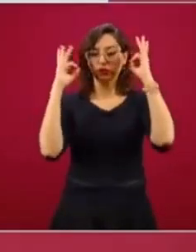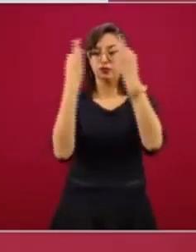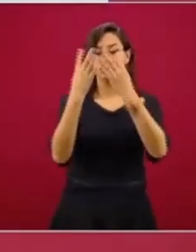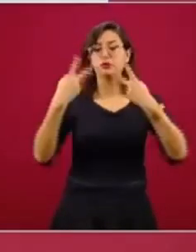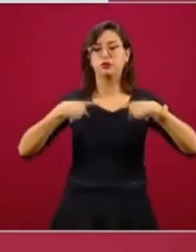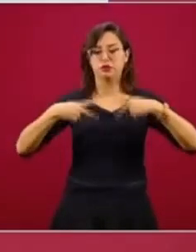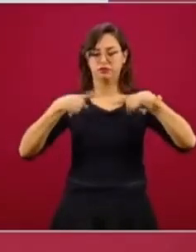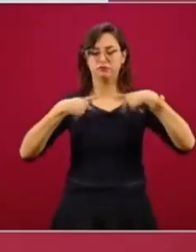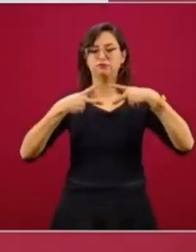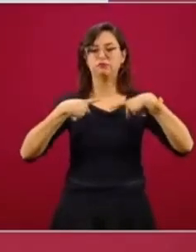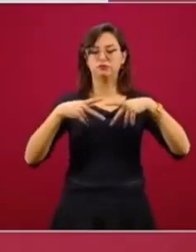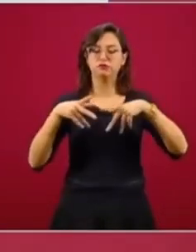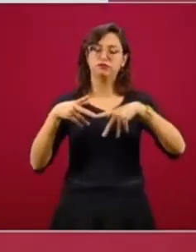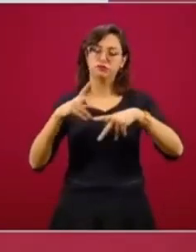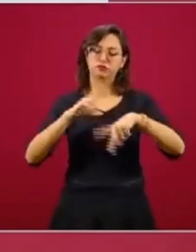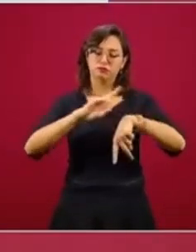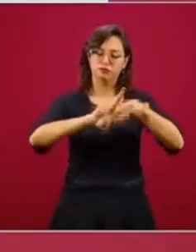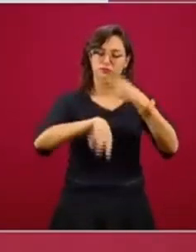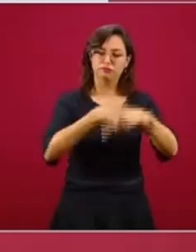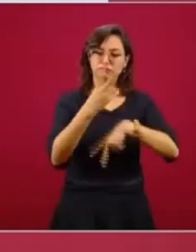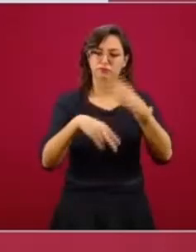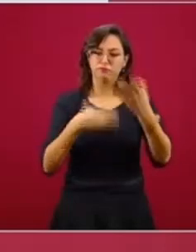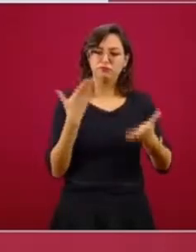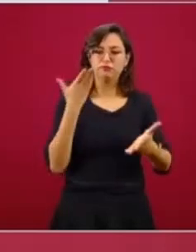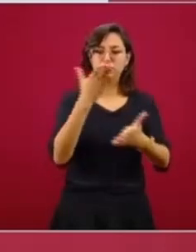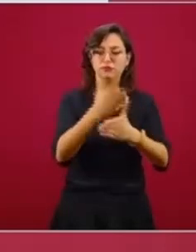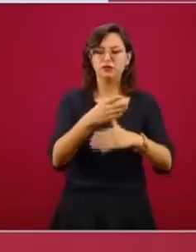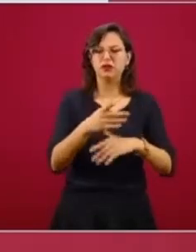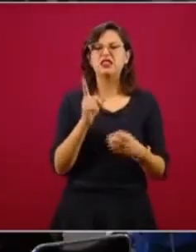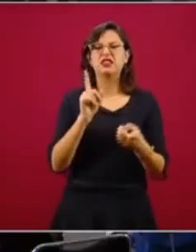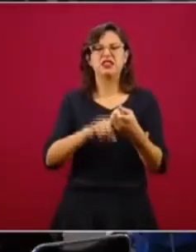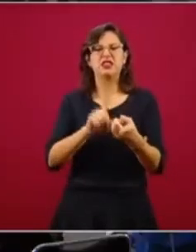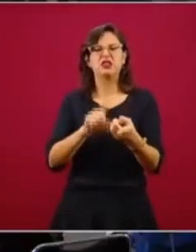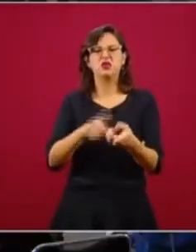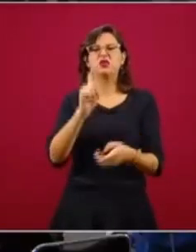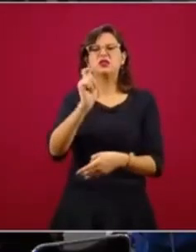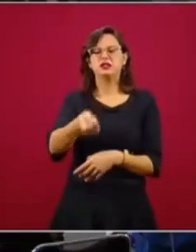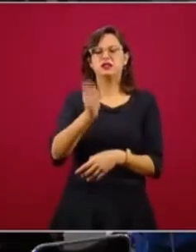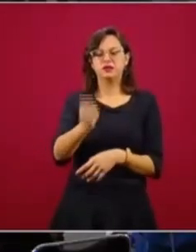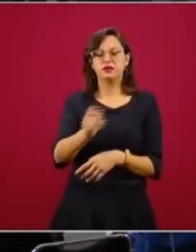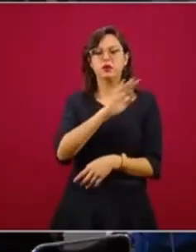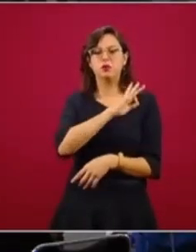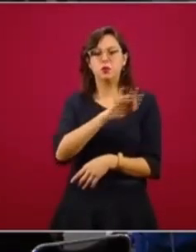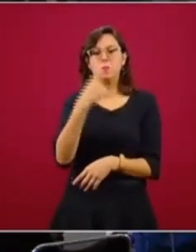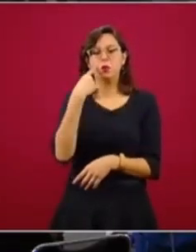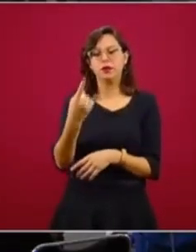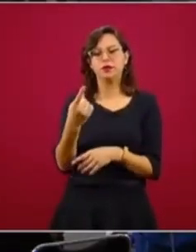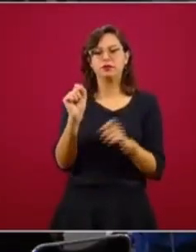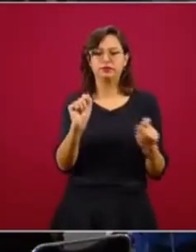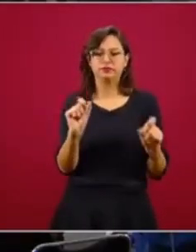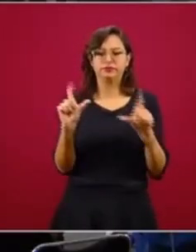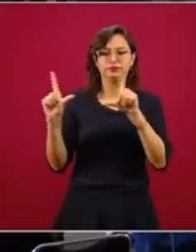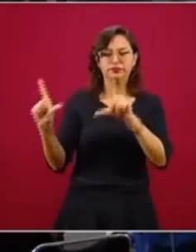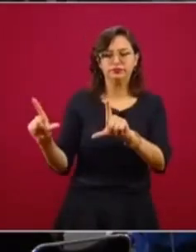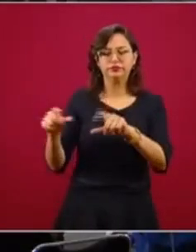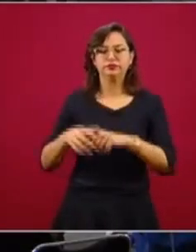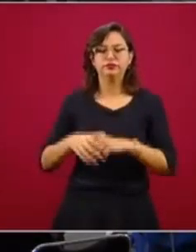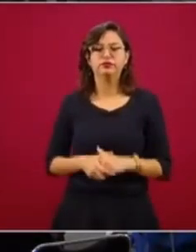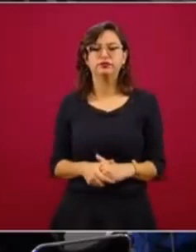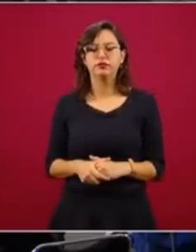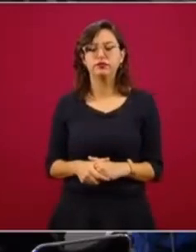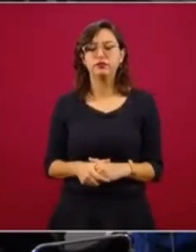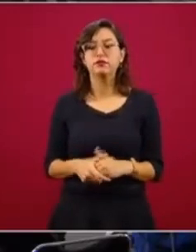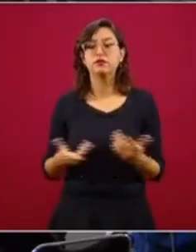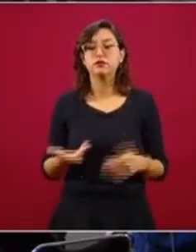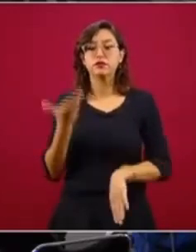usuarios. Aquí algunas imágenes, la siguiente, de lo que se está haciendo en diversos consulados, Salt Lake City, muy